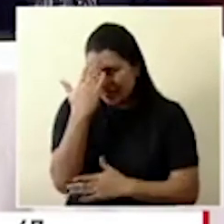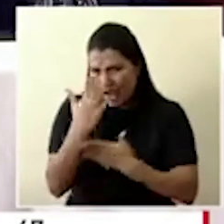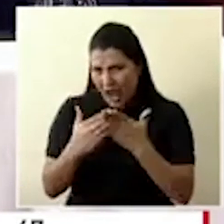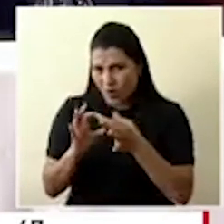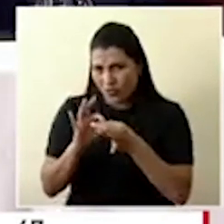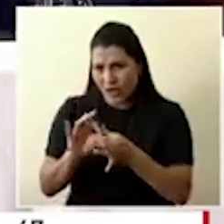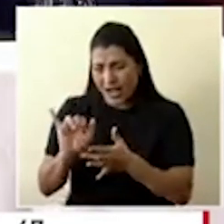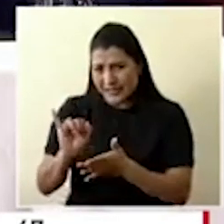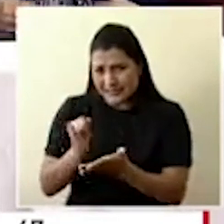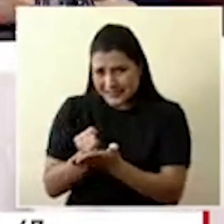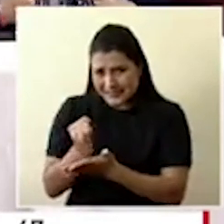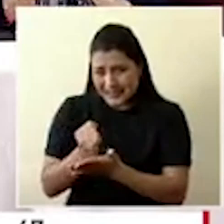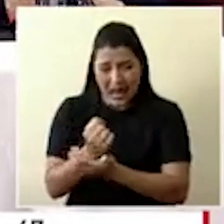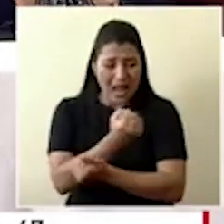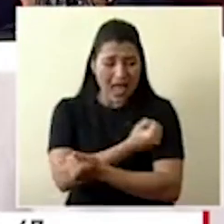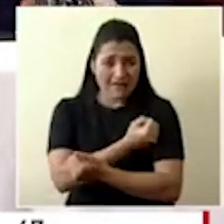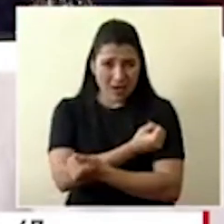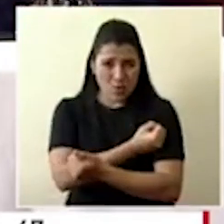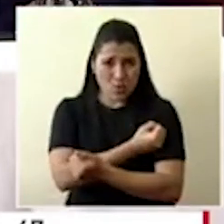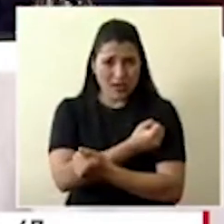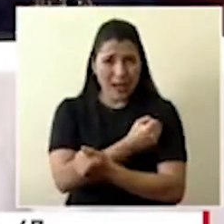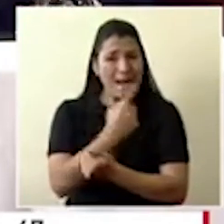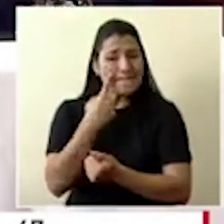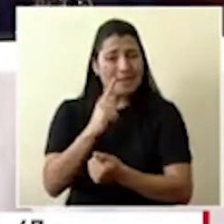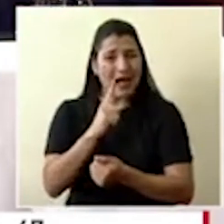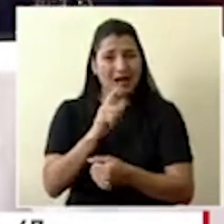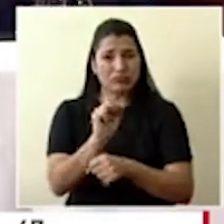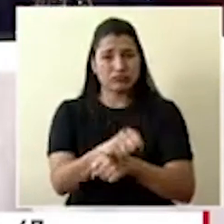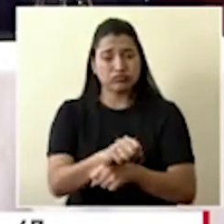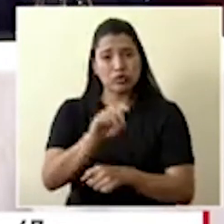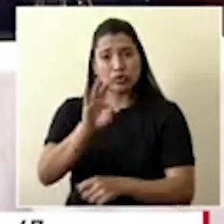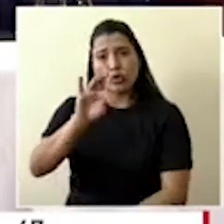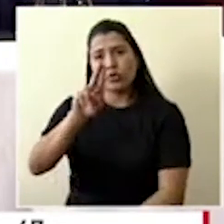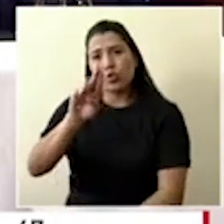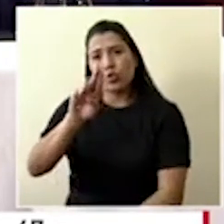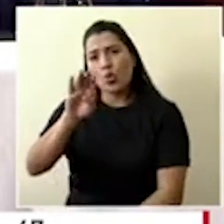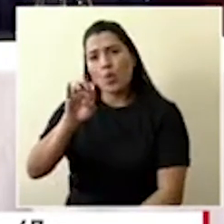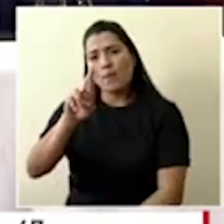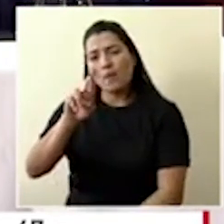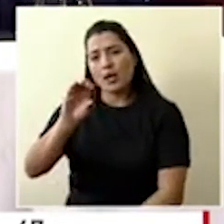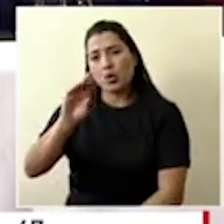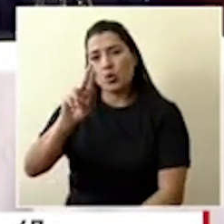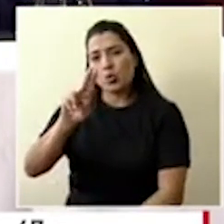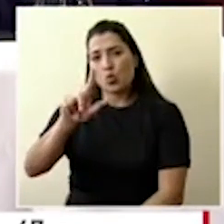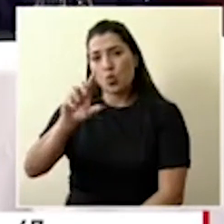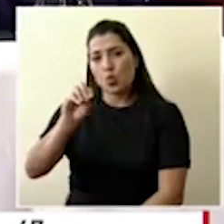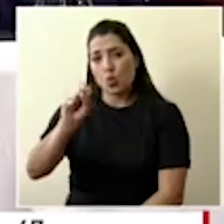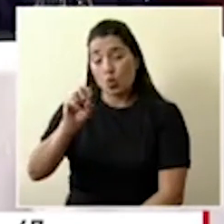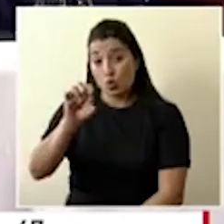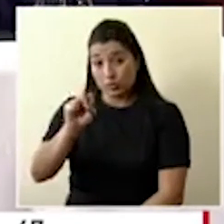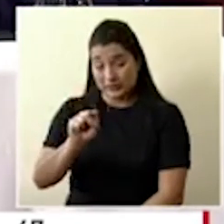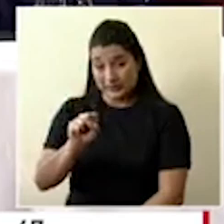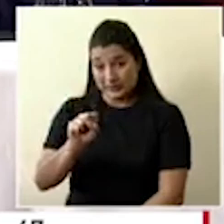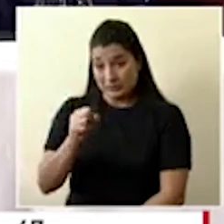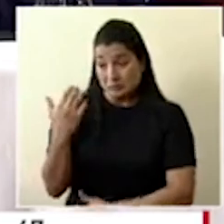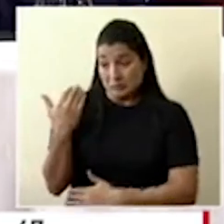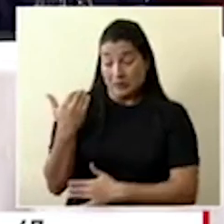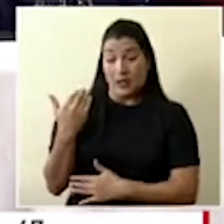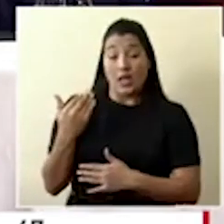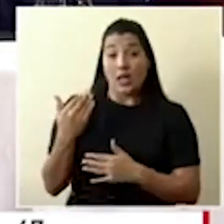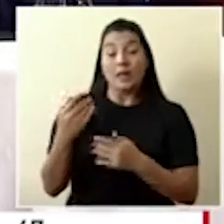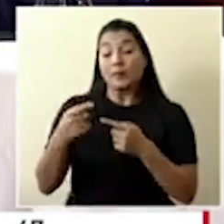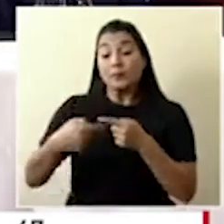contra la tuberculosis está en el esquema de vacunación nacional? Próximamente la Caja empezará la campaña de vacunación contra influenza.